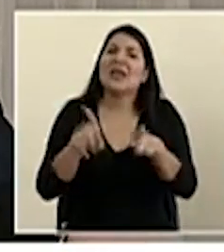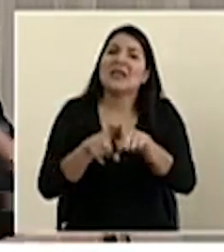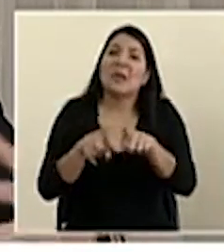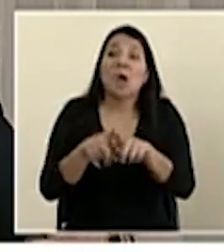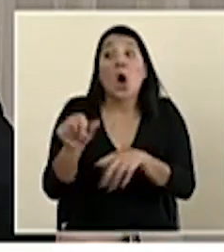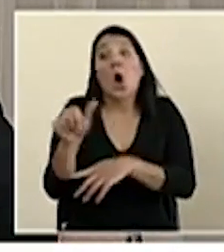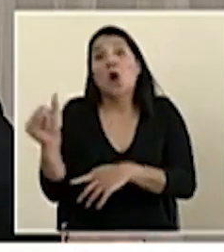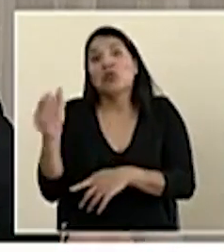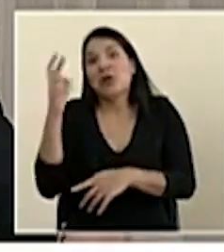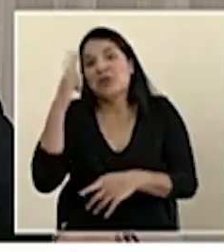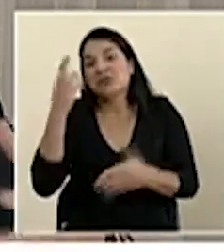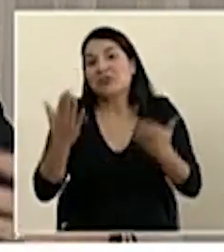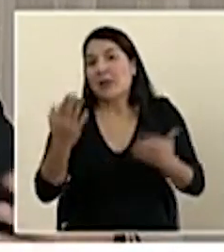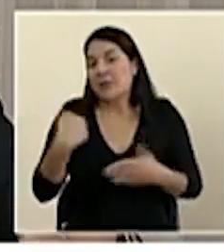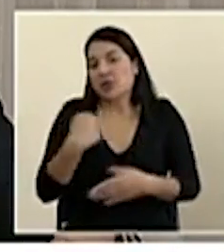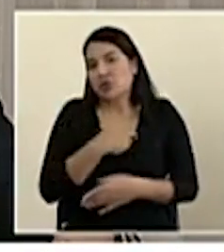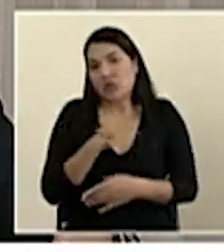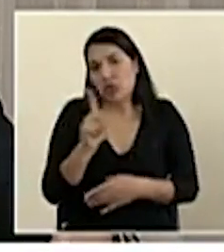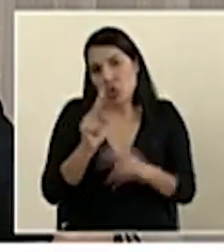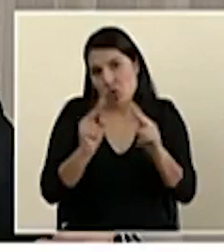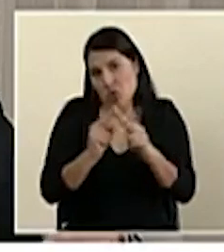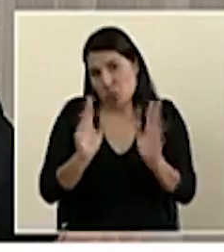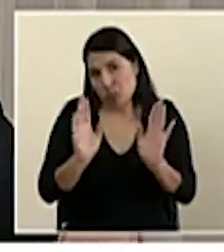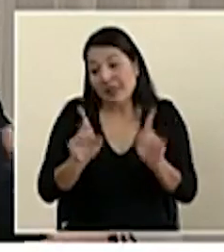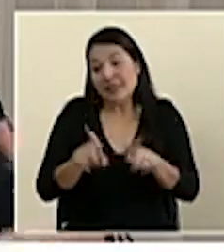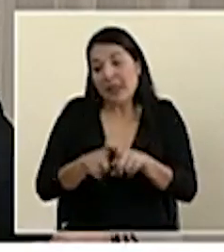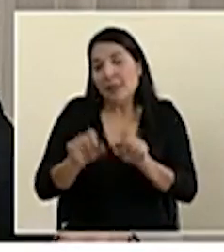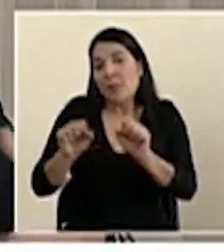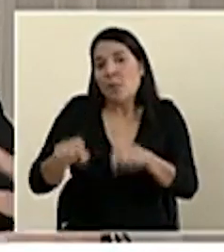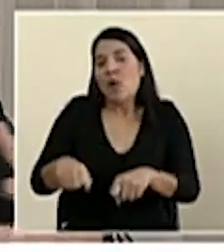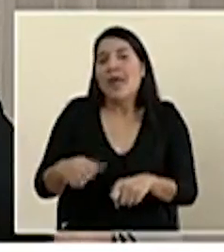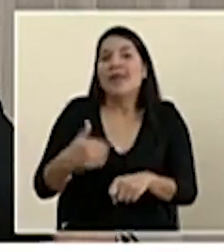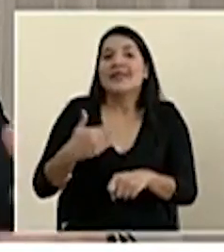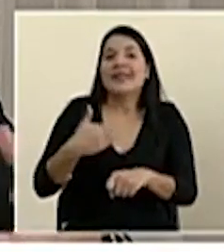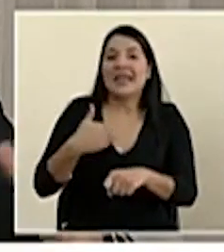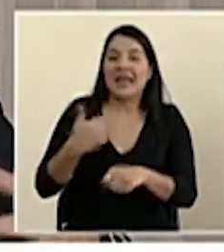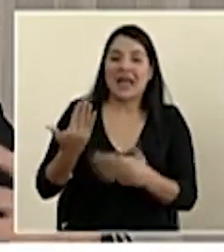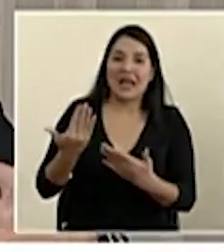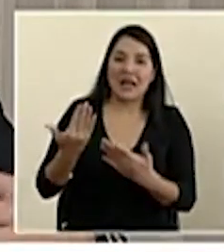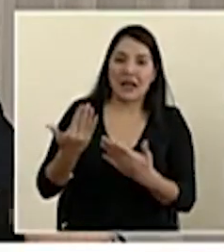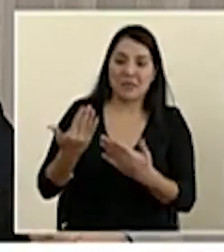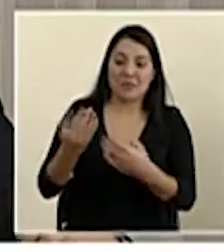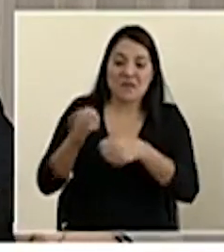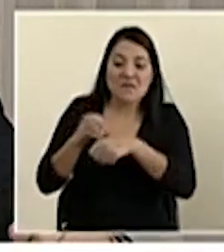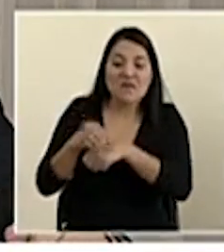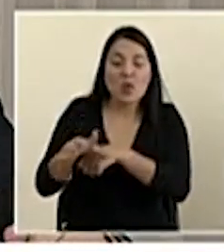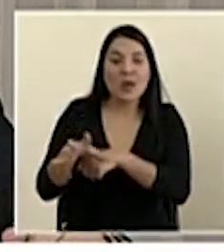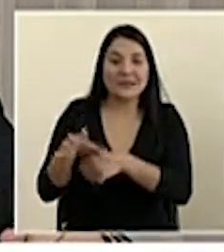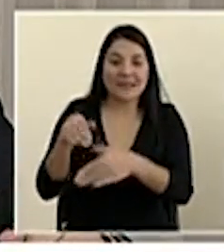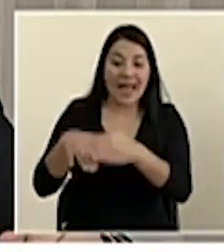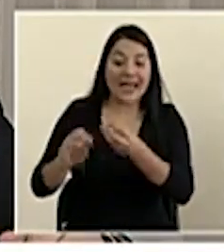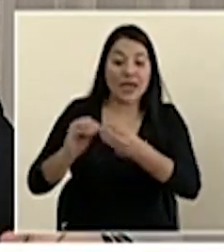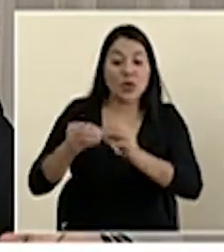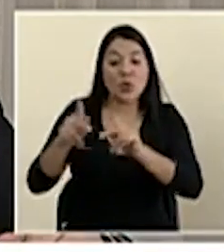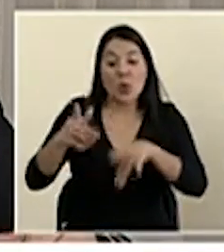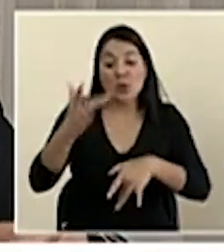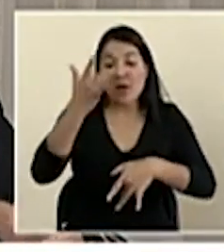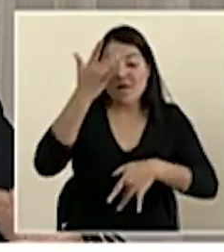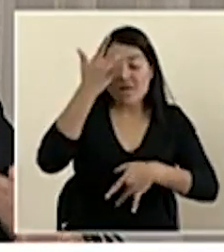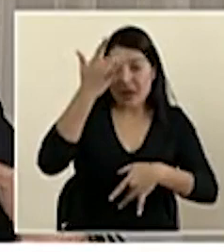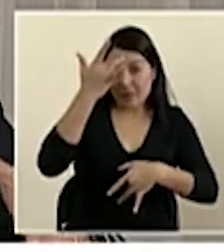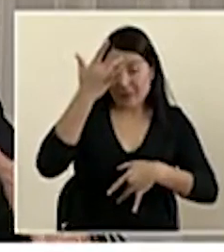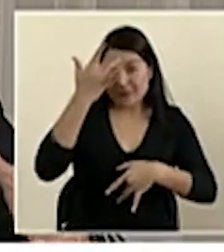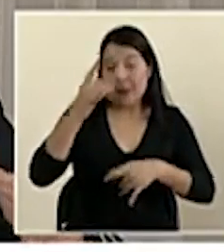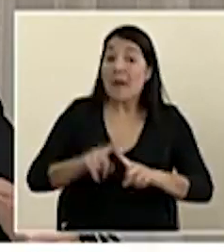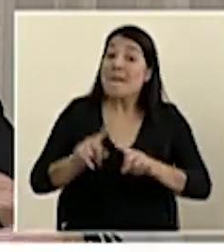desconocemos que pueden también estar jugando en el sentido de la presencia de casos graves o no y del aumento en la transmisión,